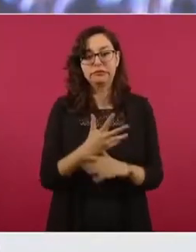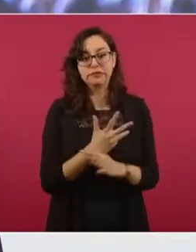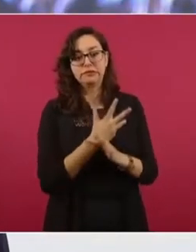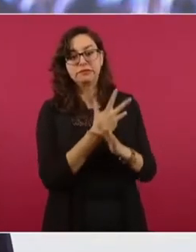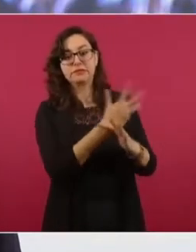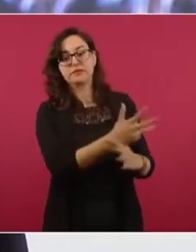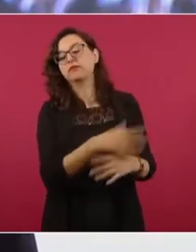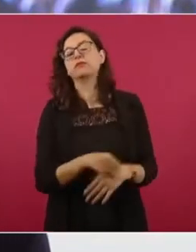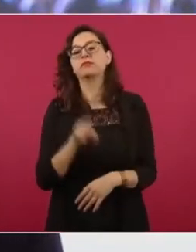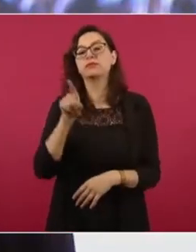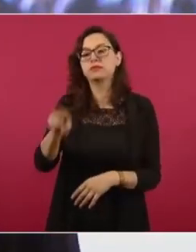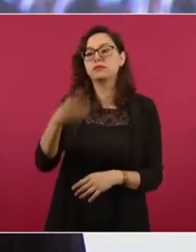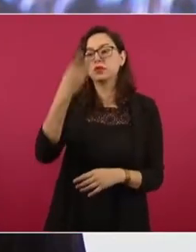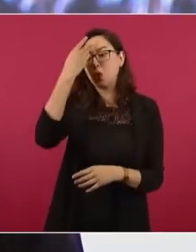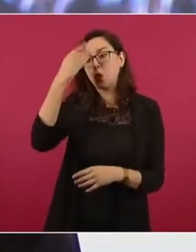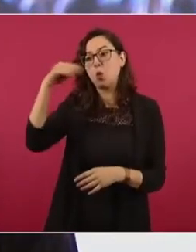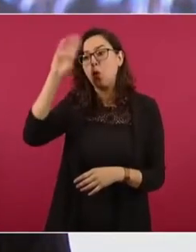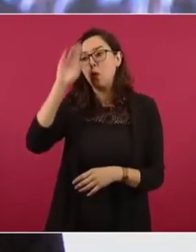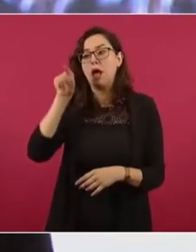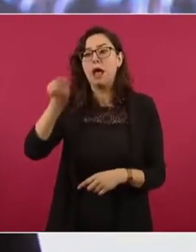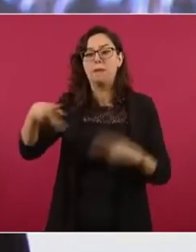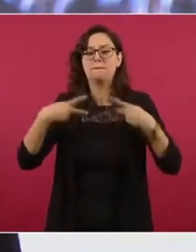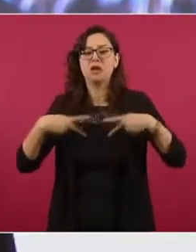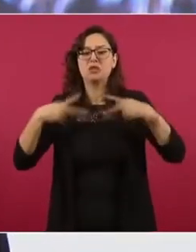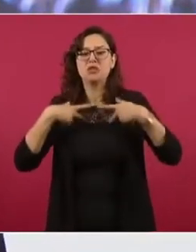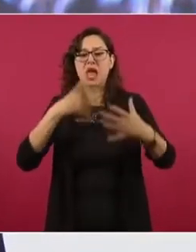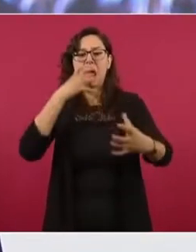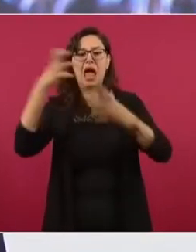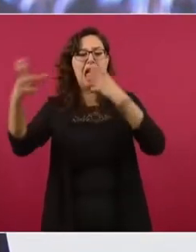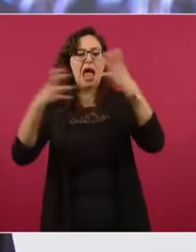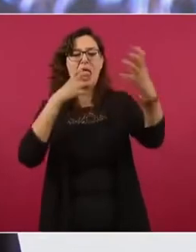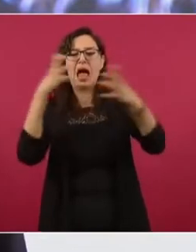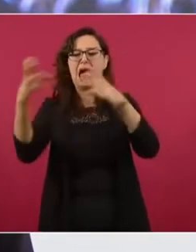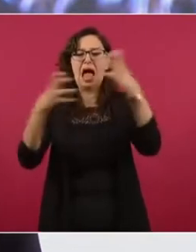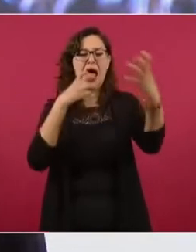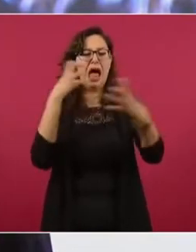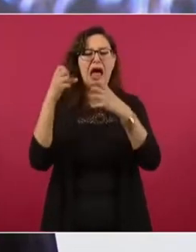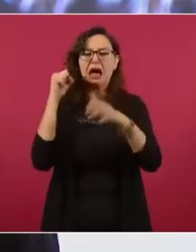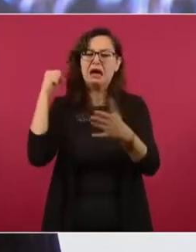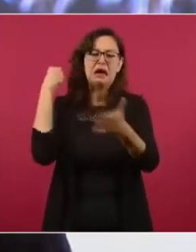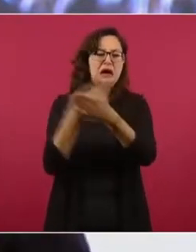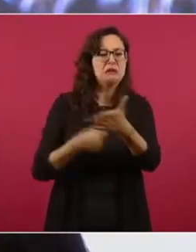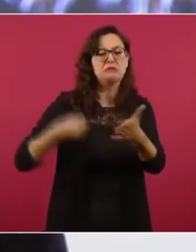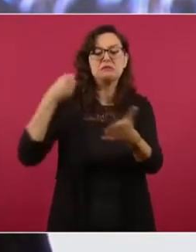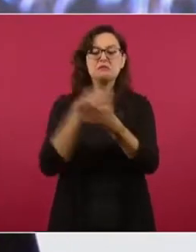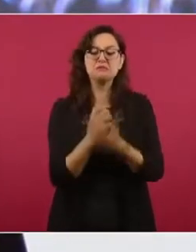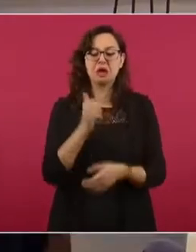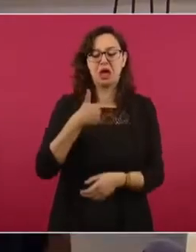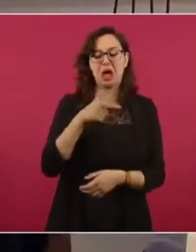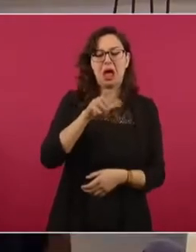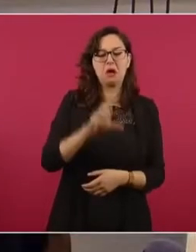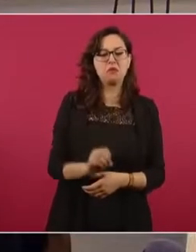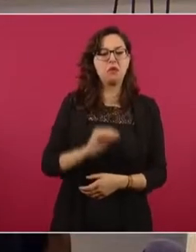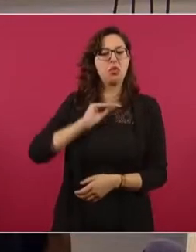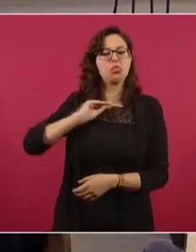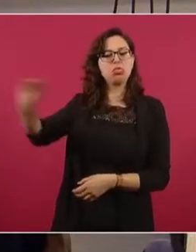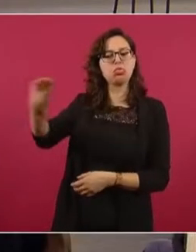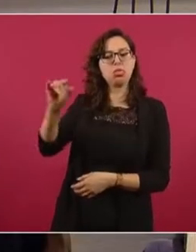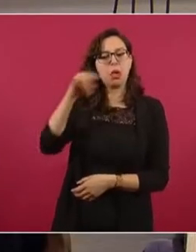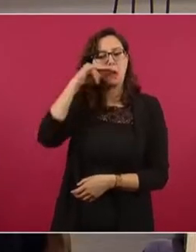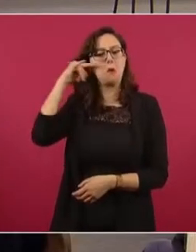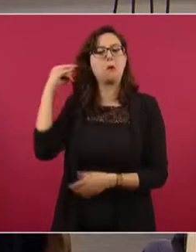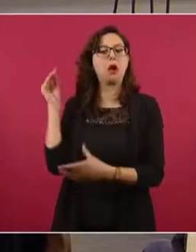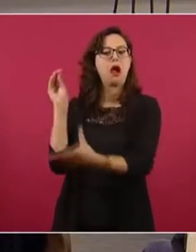al pueblo de Cuba en manifestación. La imagen falsificada es un montaje de tres fotos tomadas en lugares y